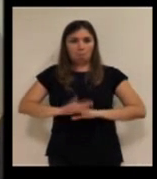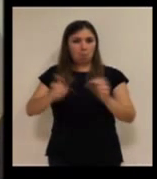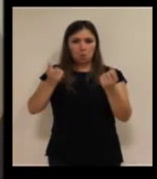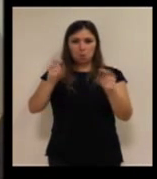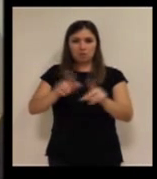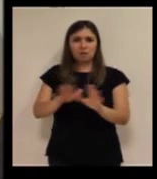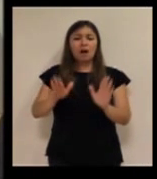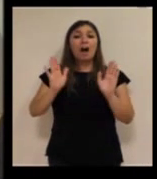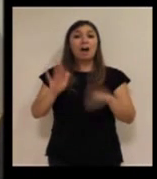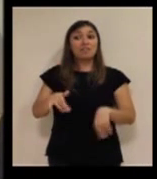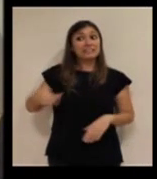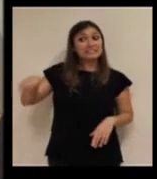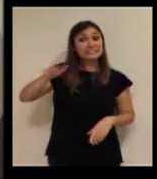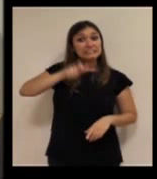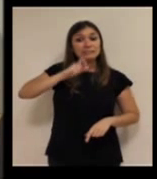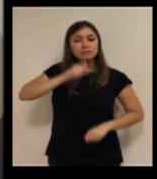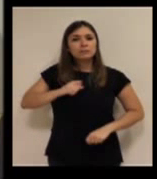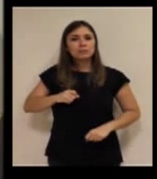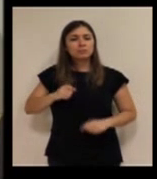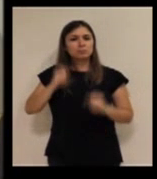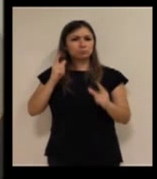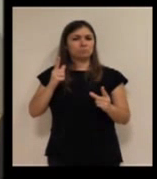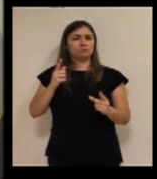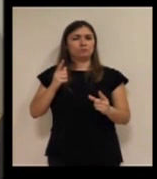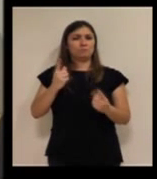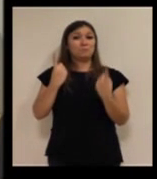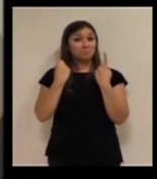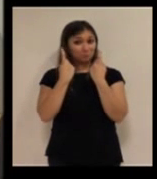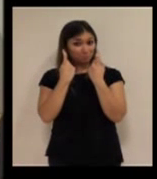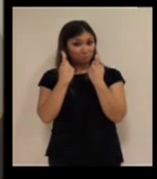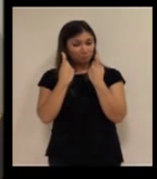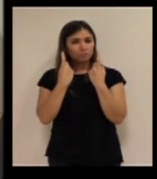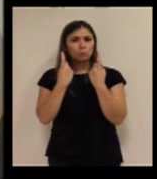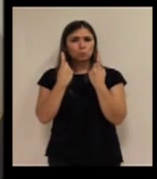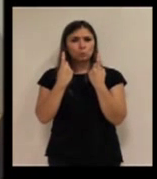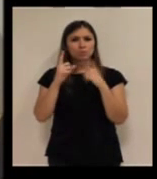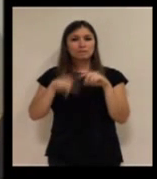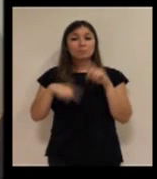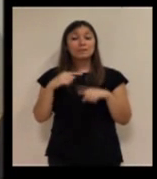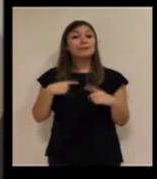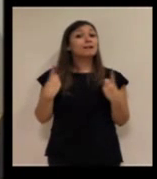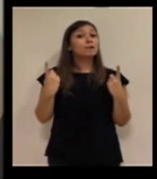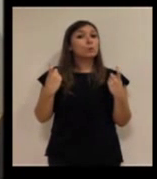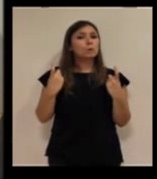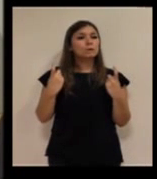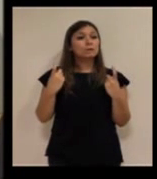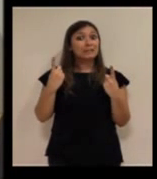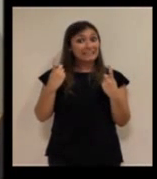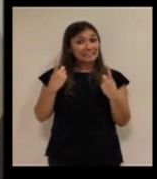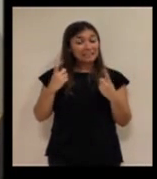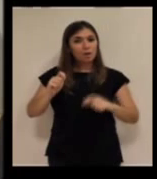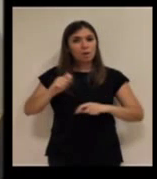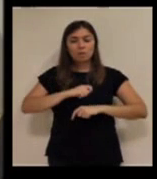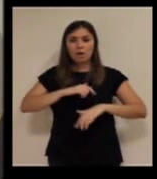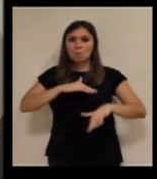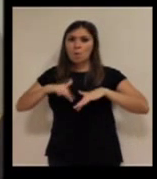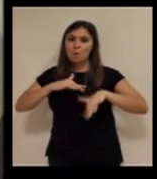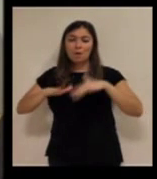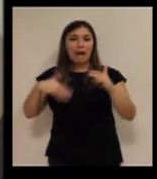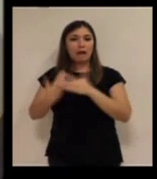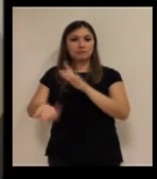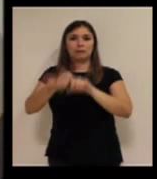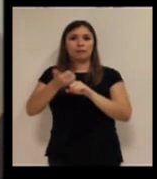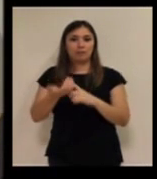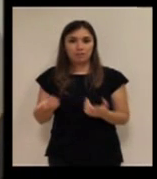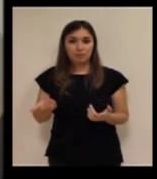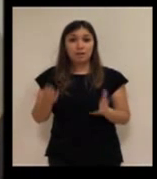ellos ven realmente la motivación, la necesidad, si yo necesito algo, eso es lo que mueve montañas, y al final es